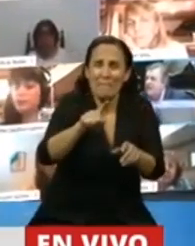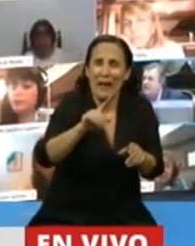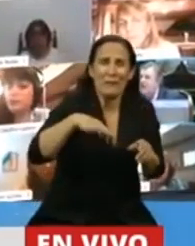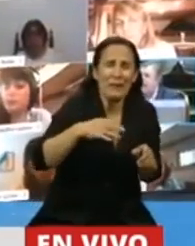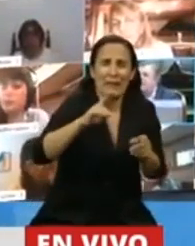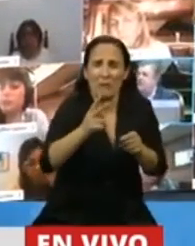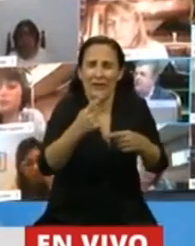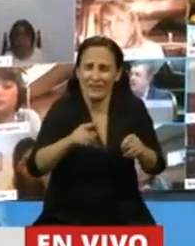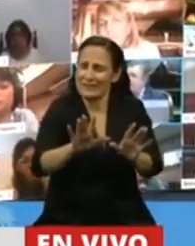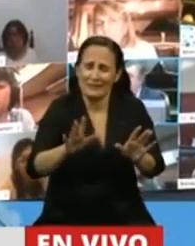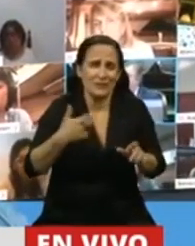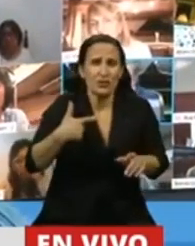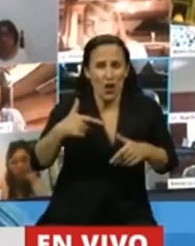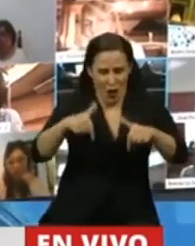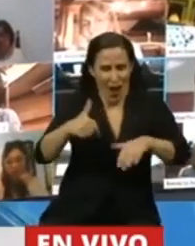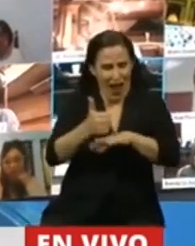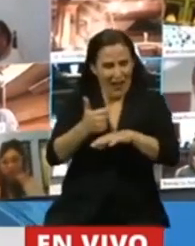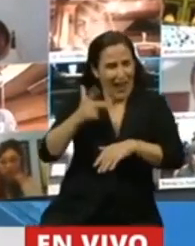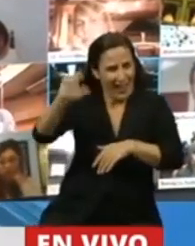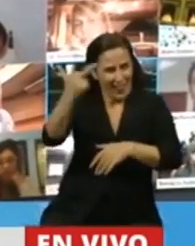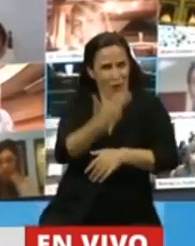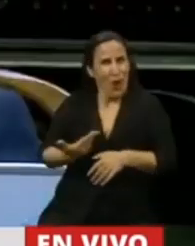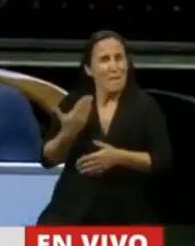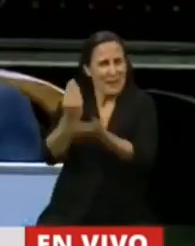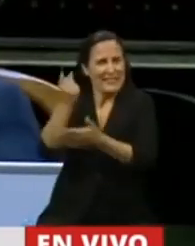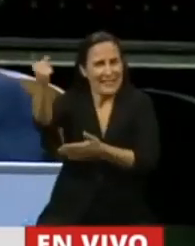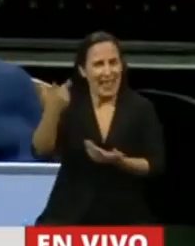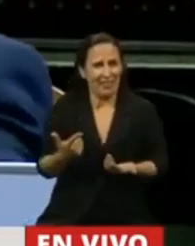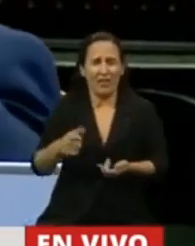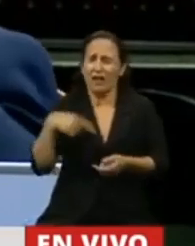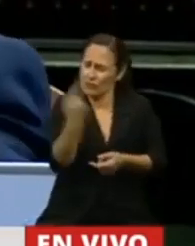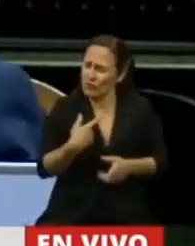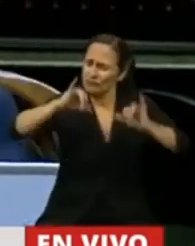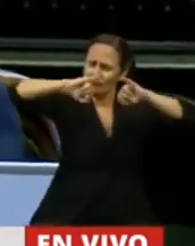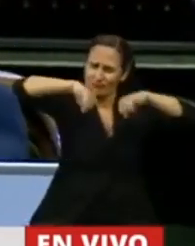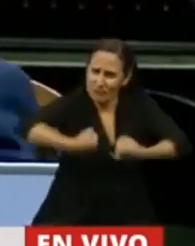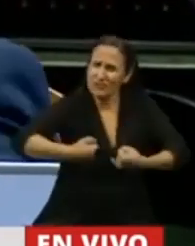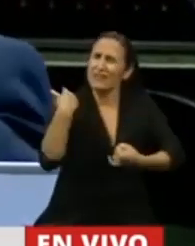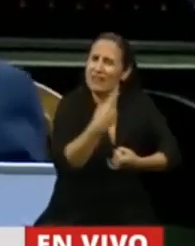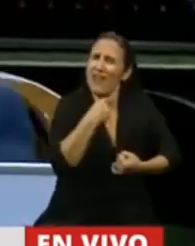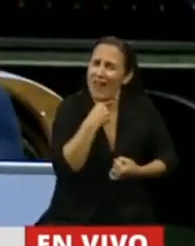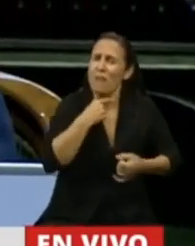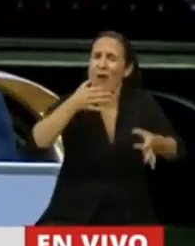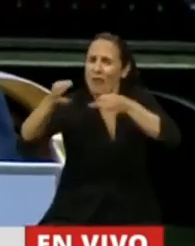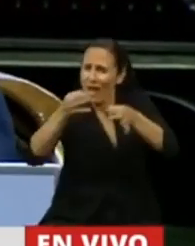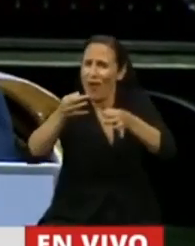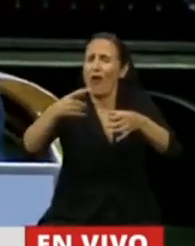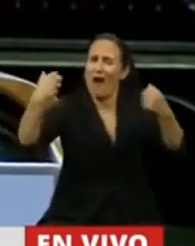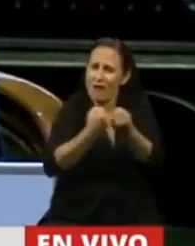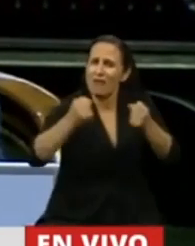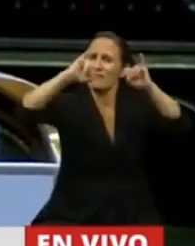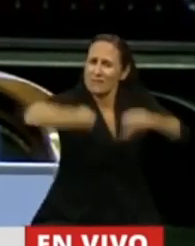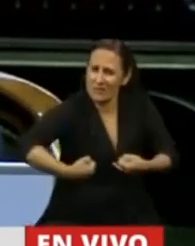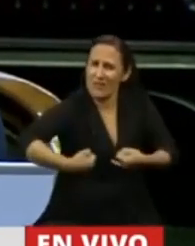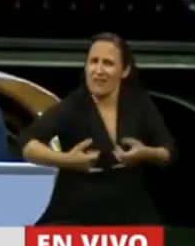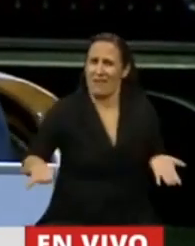digo desde acá al presidente, estamos dispuestos a consensuar, a dialogar, a no